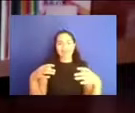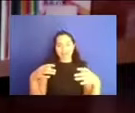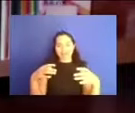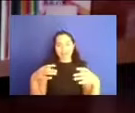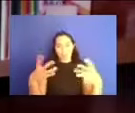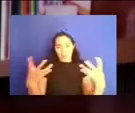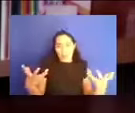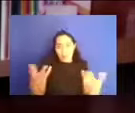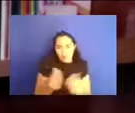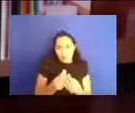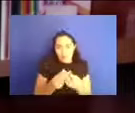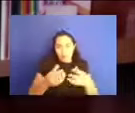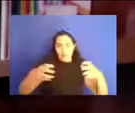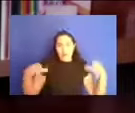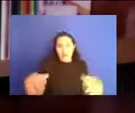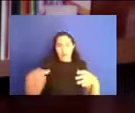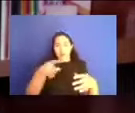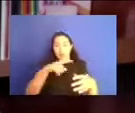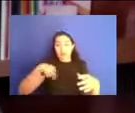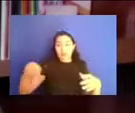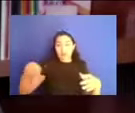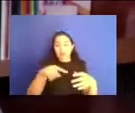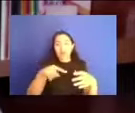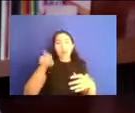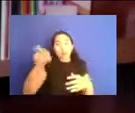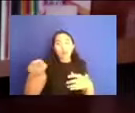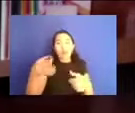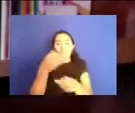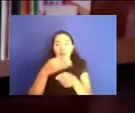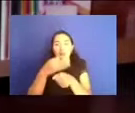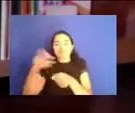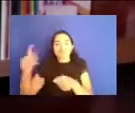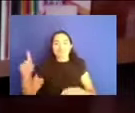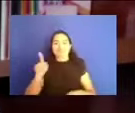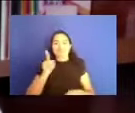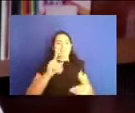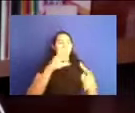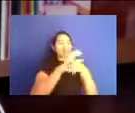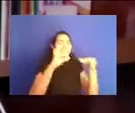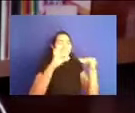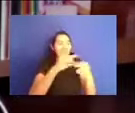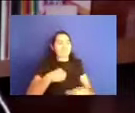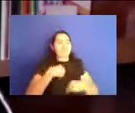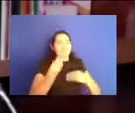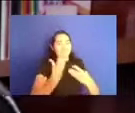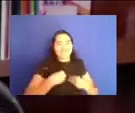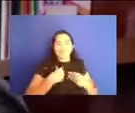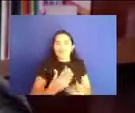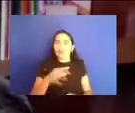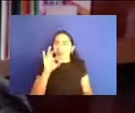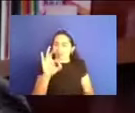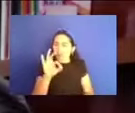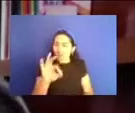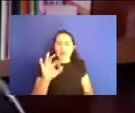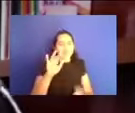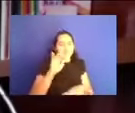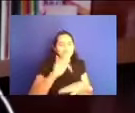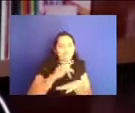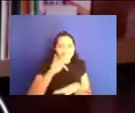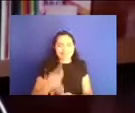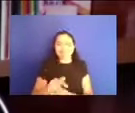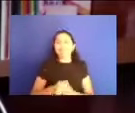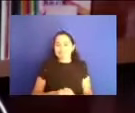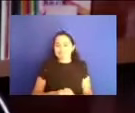el conjunto y que tú ahora lo acotas en tu charla, lo, lo acotas muy, muy bien, este, que es un, que es un, un factor